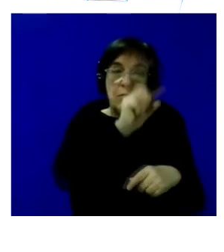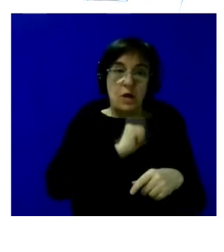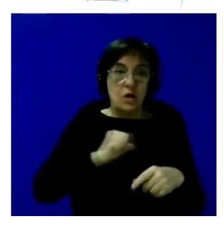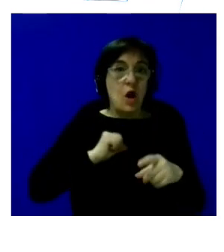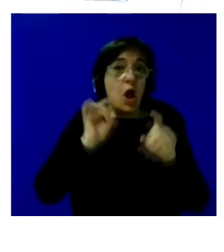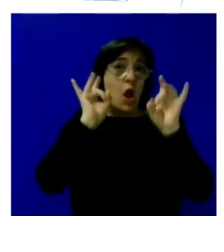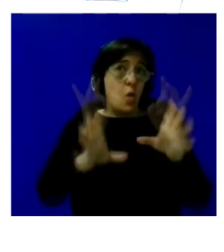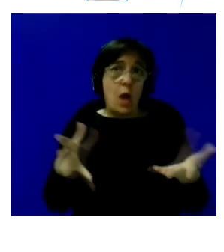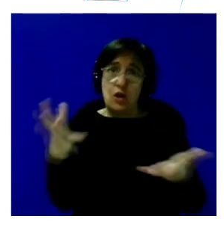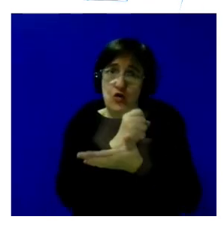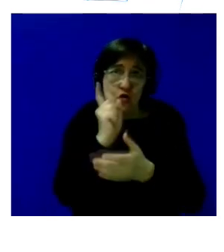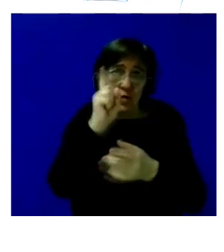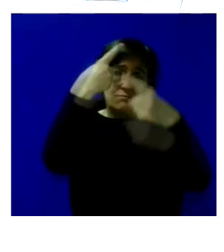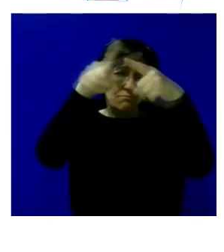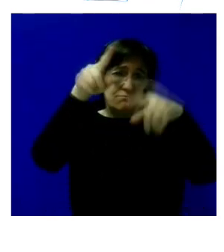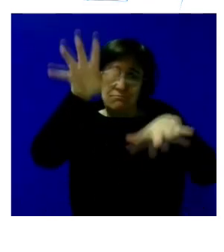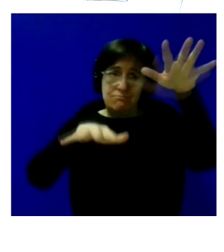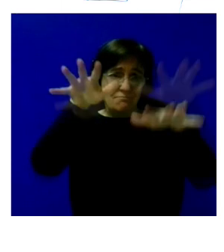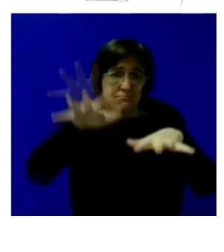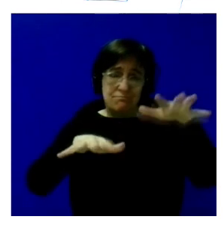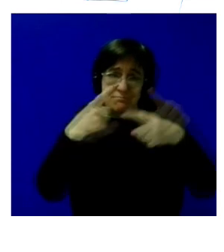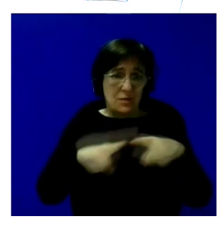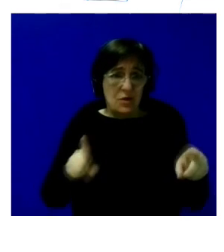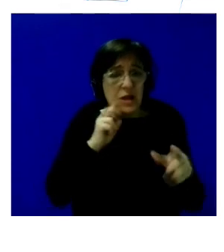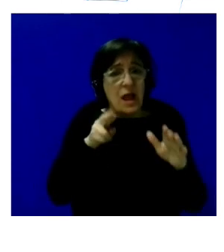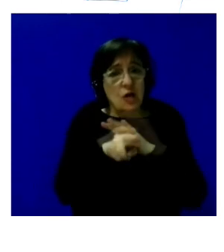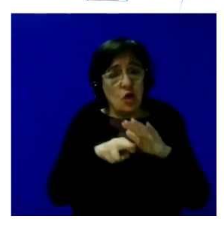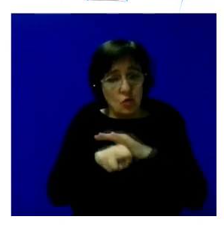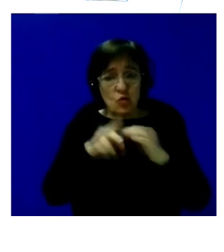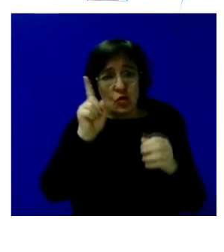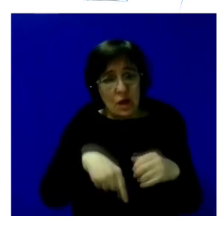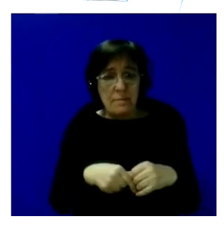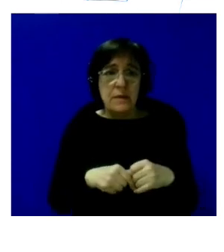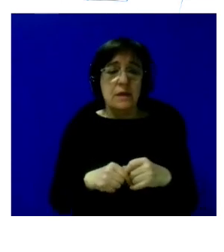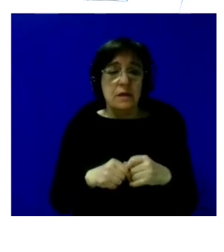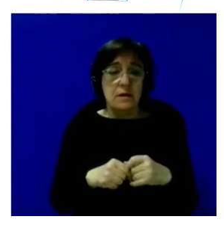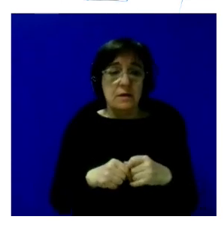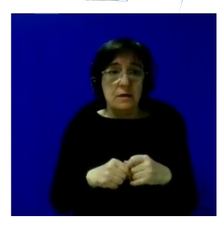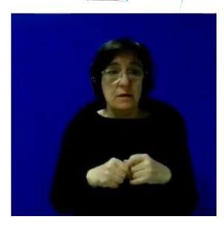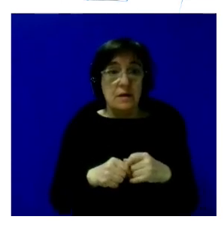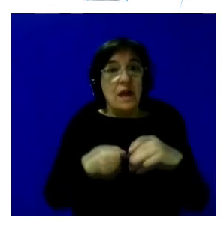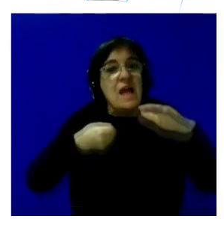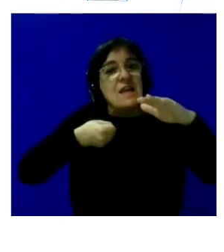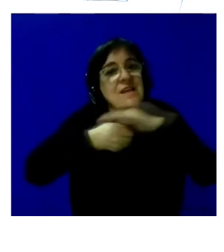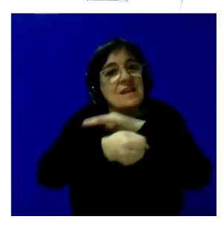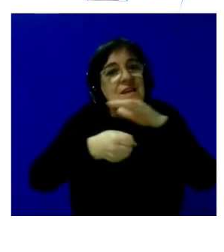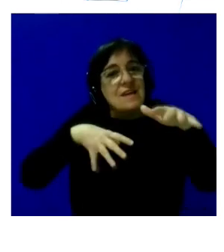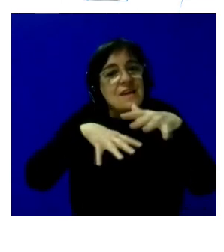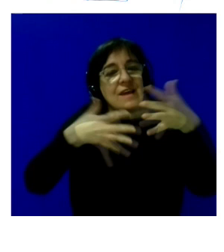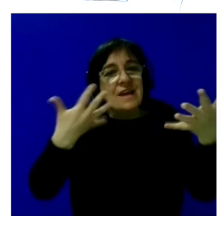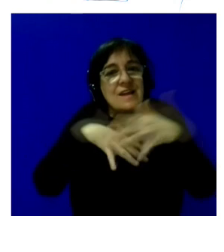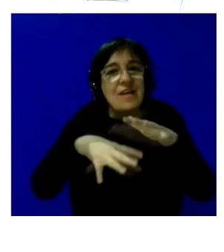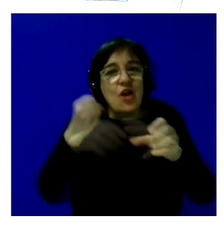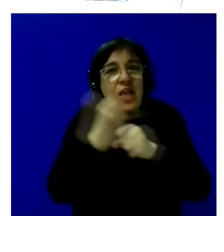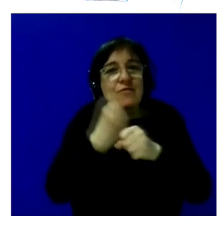iguales son muy diferentes también a los recursos de inserción laboral de las distintas comunidades